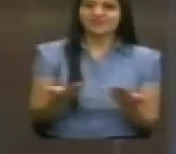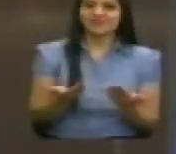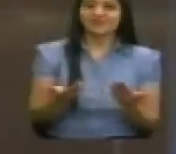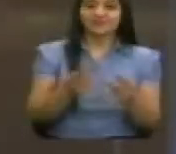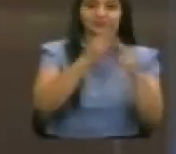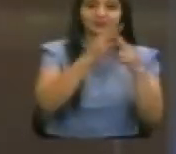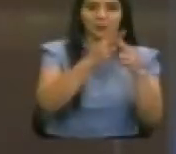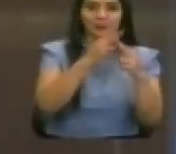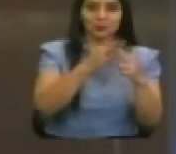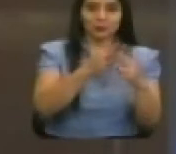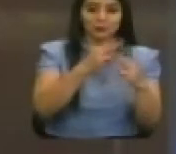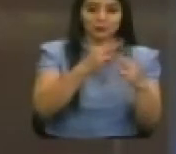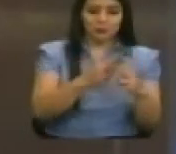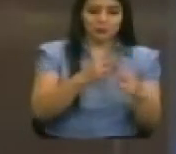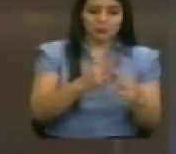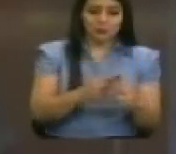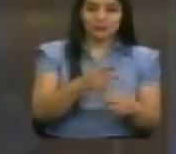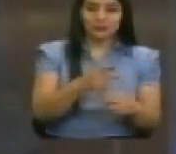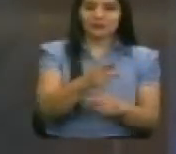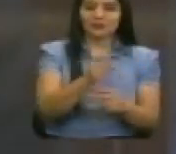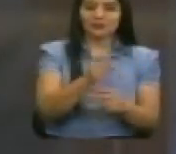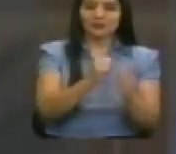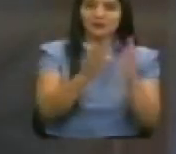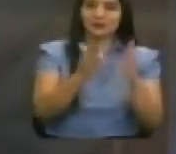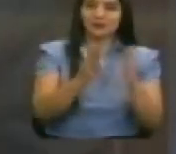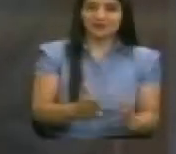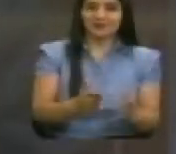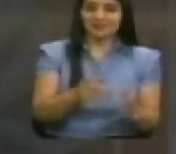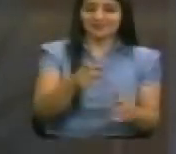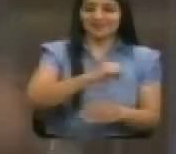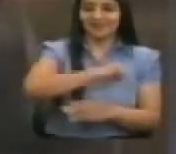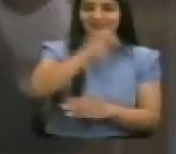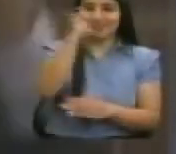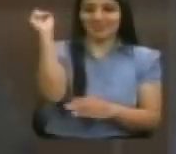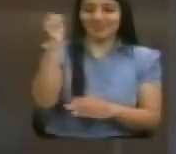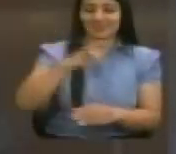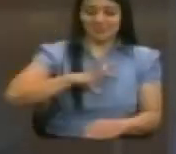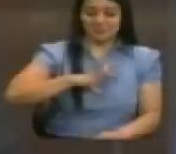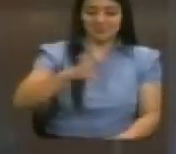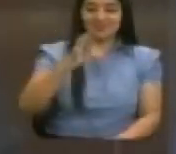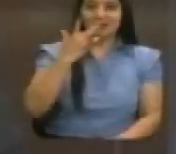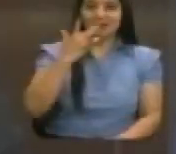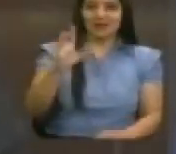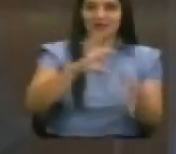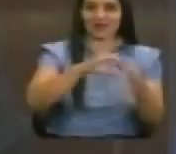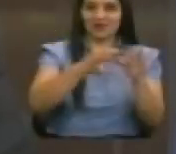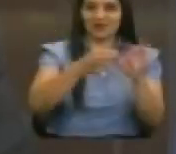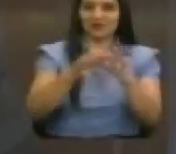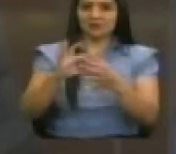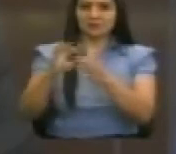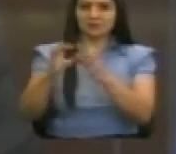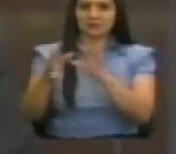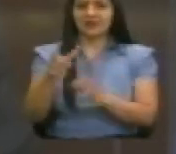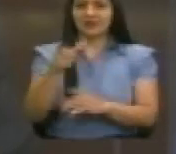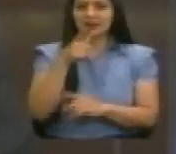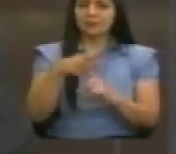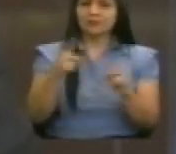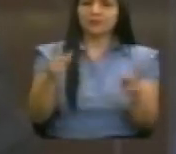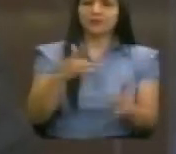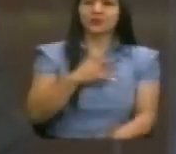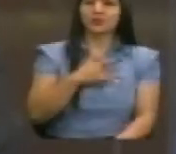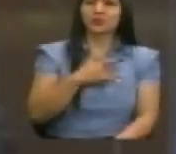nombres que se han dicho aquí en la Asamblea Nacional, queridos colegas asambleístas, duele decirlo,